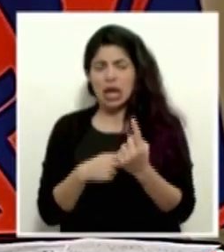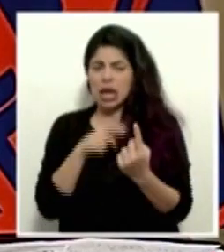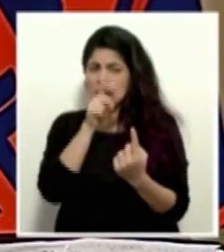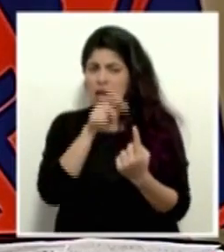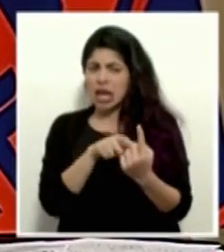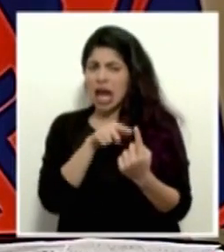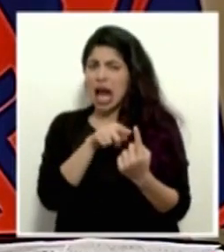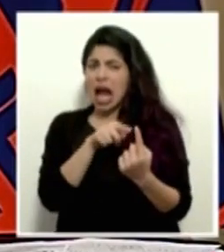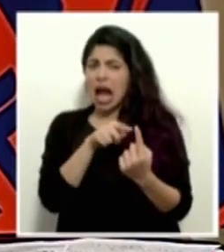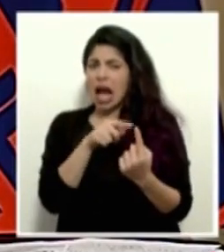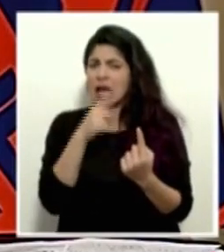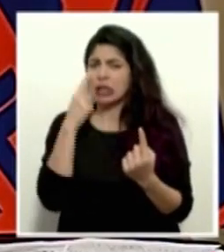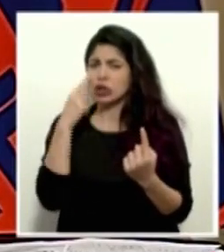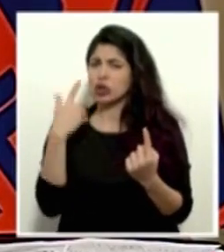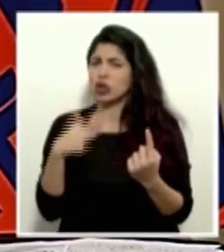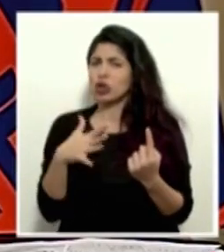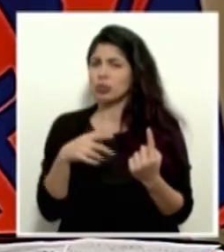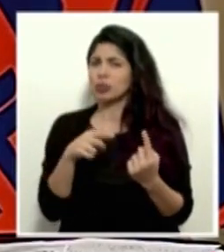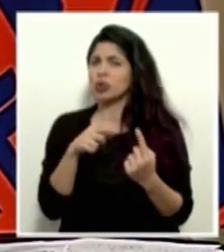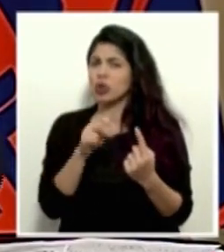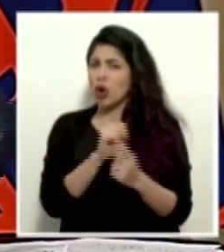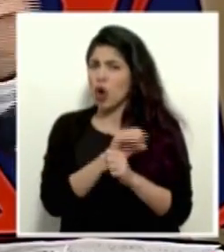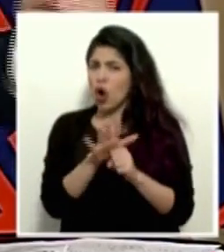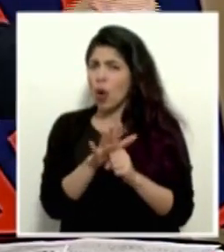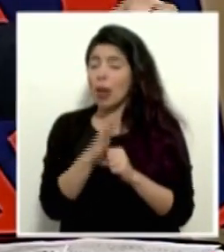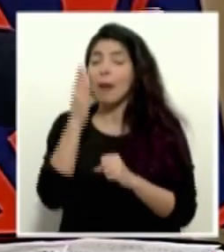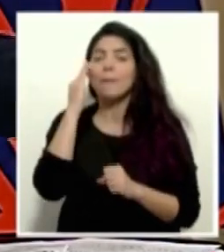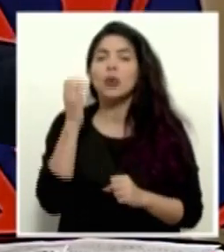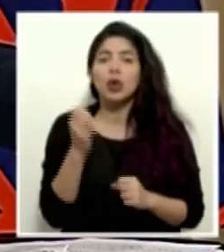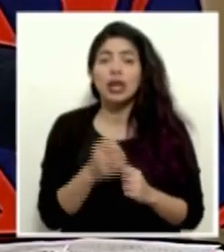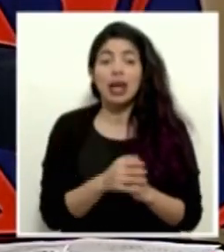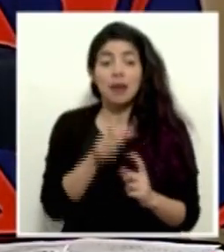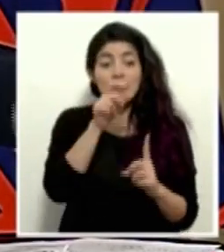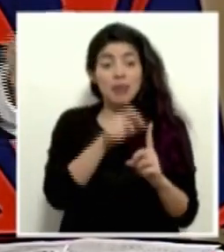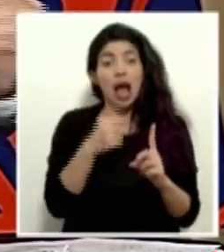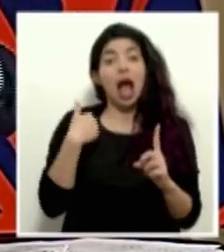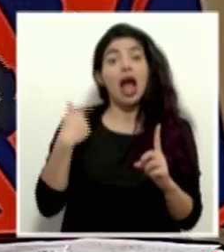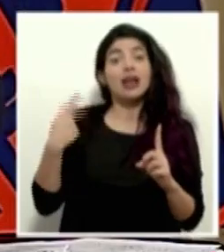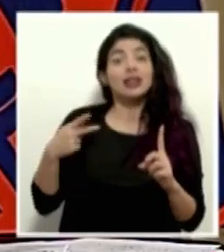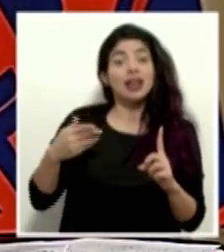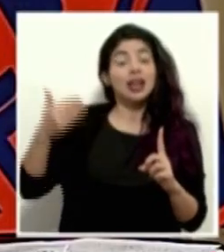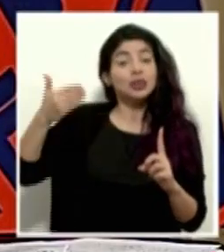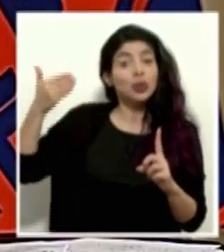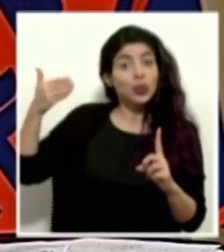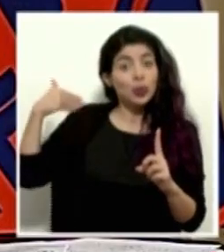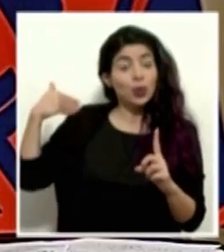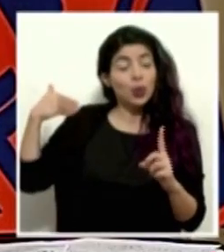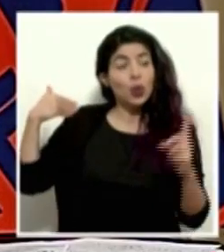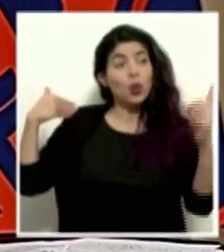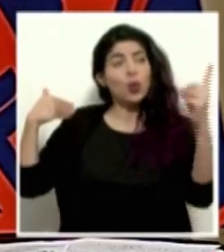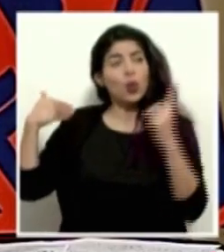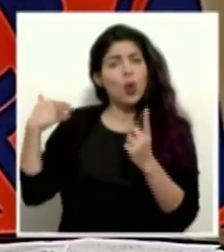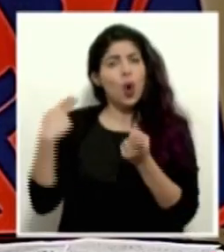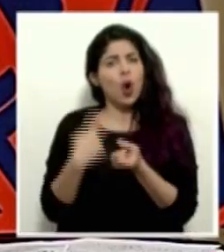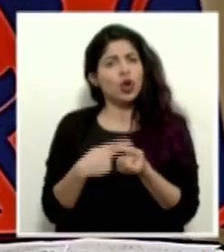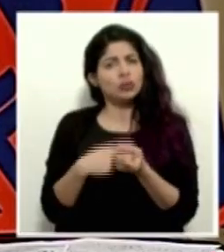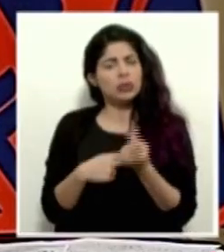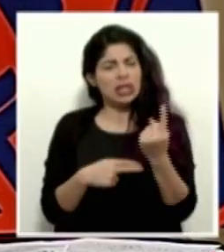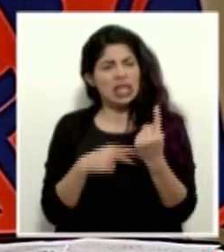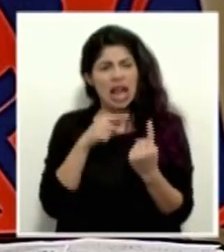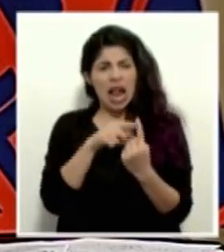casos altamente sospechosos por COVID porque son factores de riesgo que al llegar al hospital